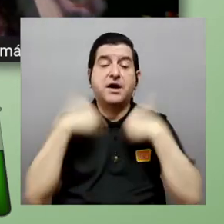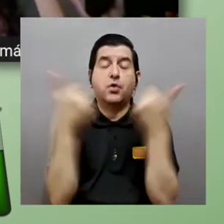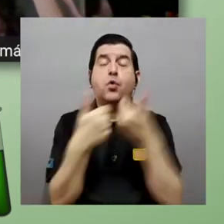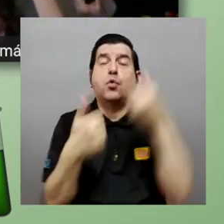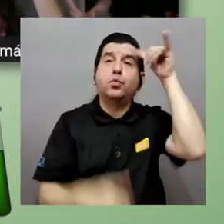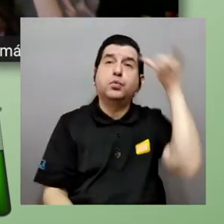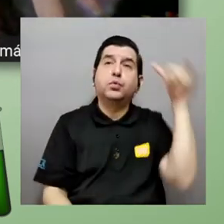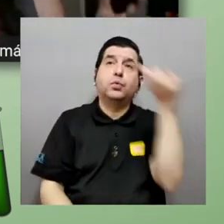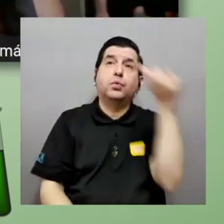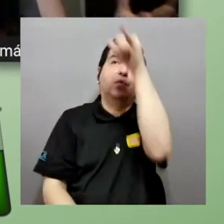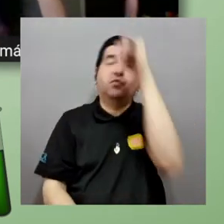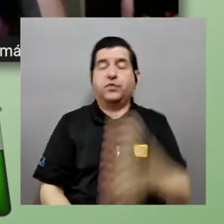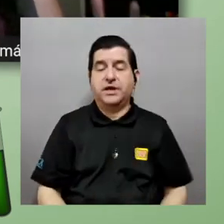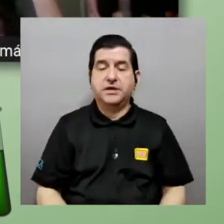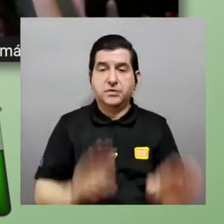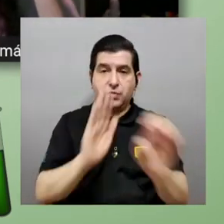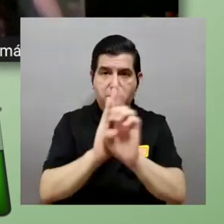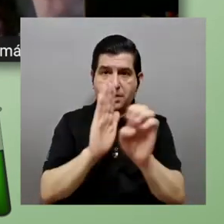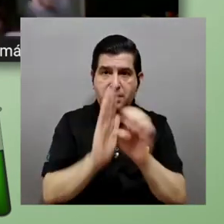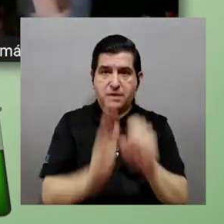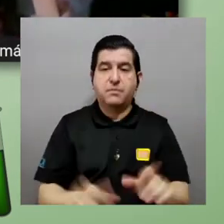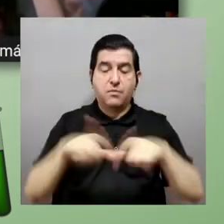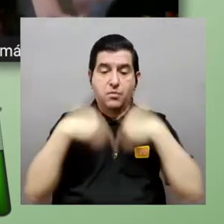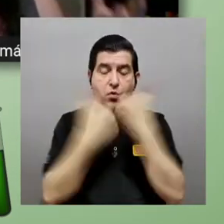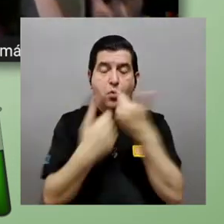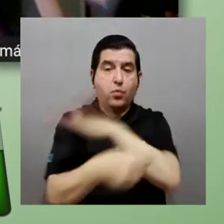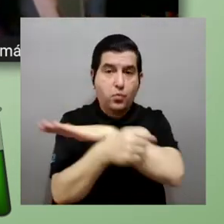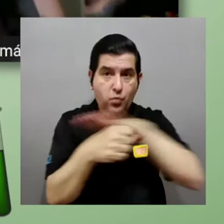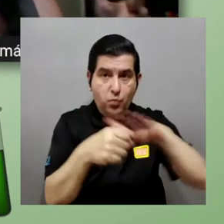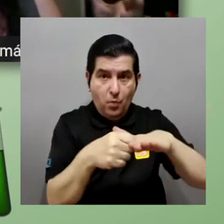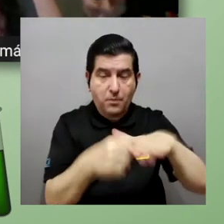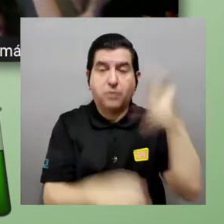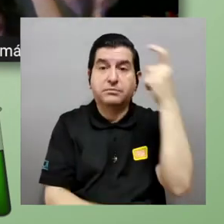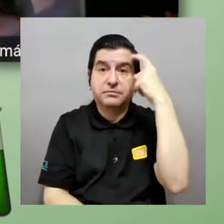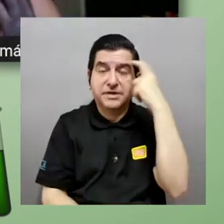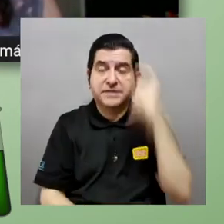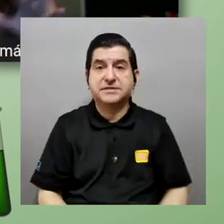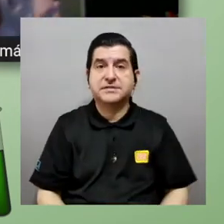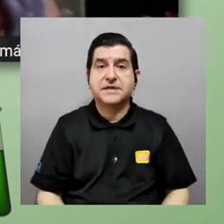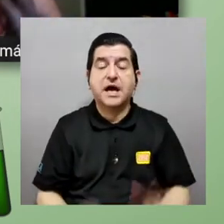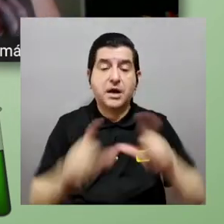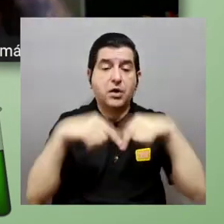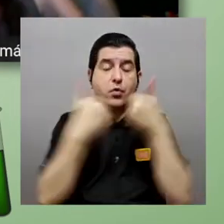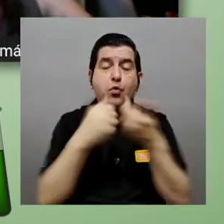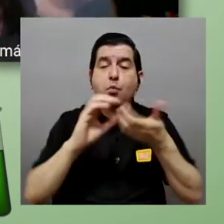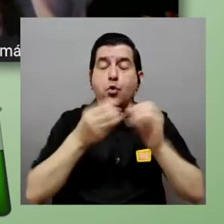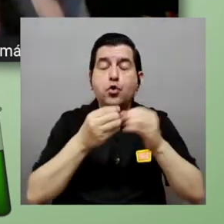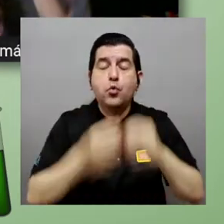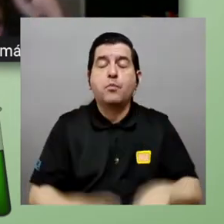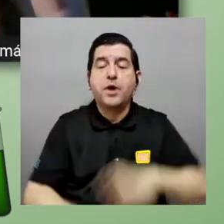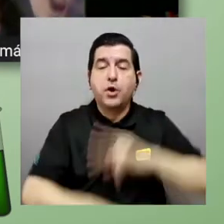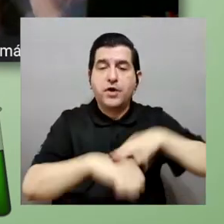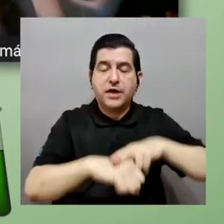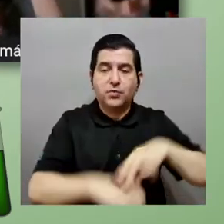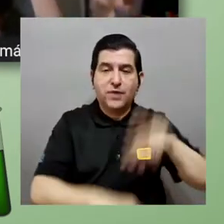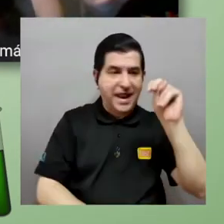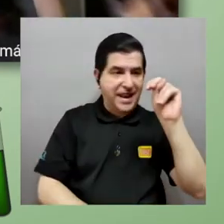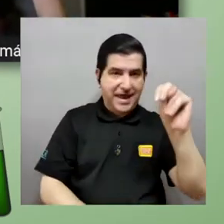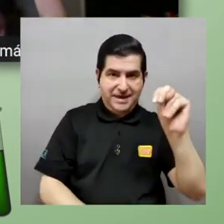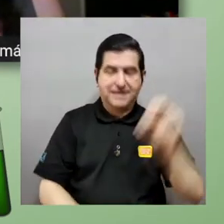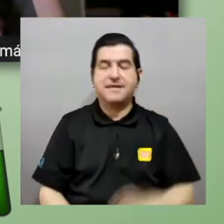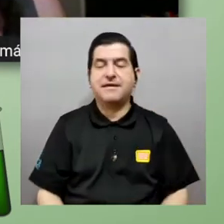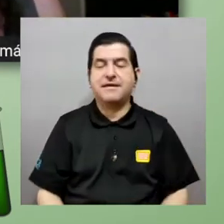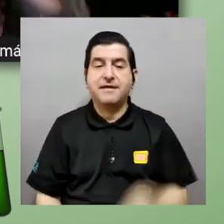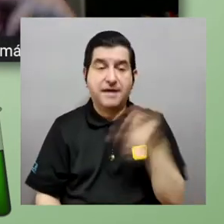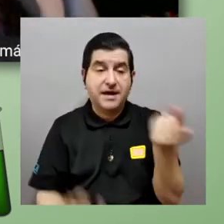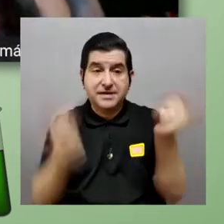trabajamos con conjuntos infinitos como como conjunto entero digamos consideramos por ejemplo el conjunto números naturales como un conjunto como tal